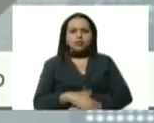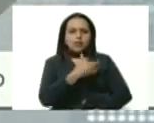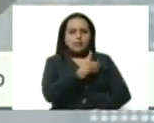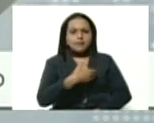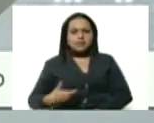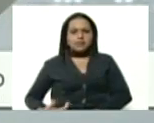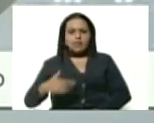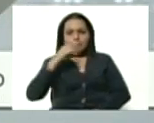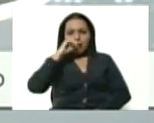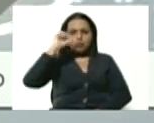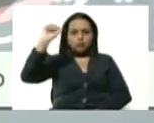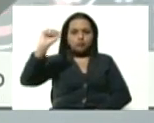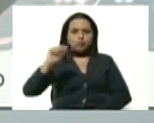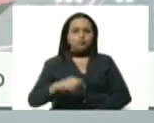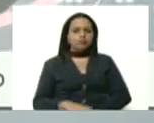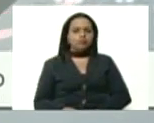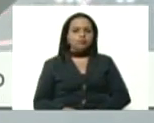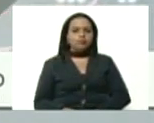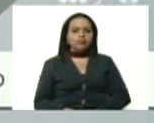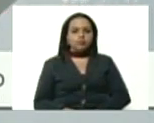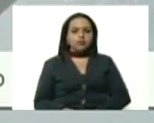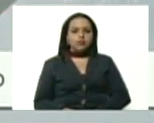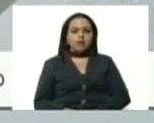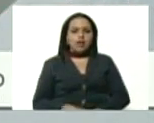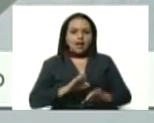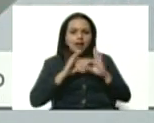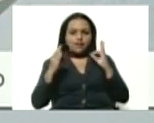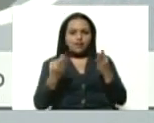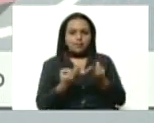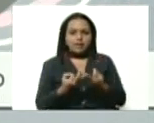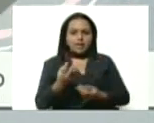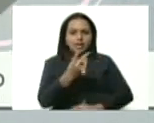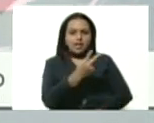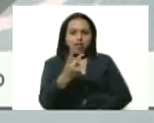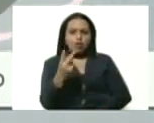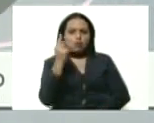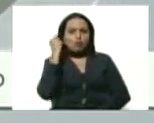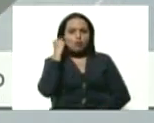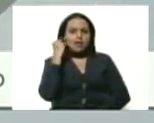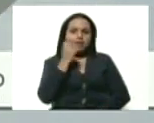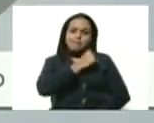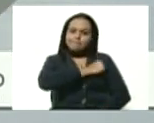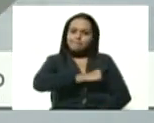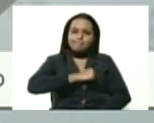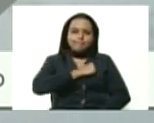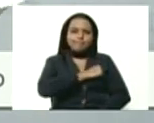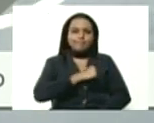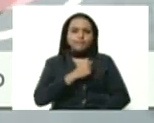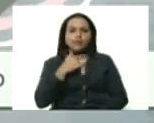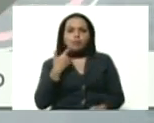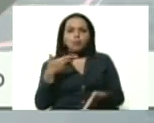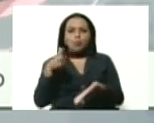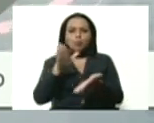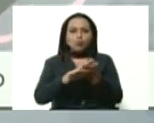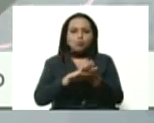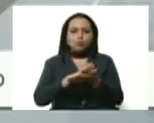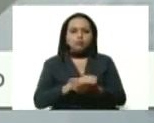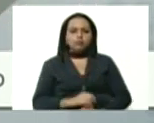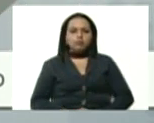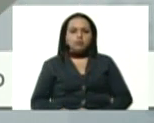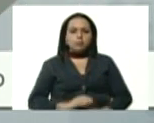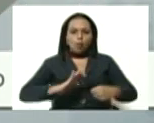Nicolás Maduro, a la familia de estas dos compatriotas que lamentablemente sucumbieron ante